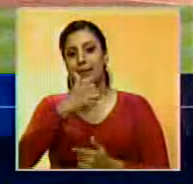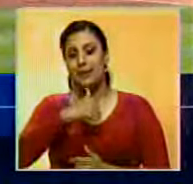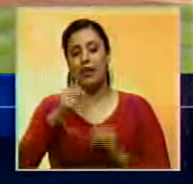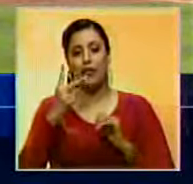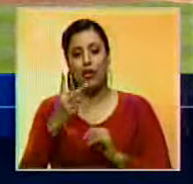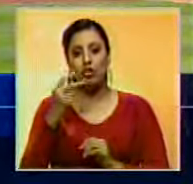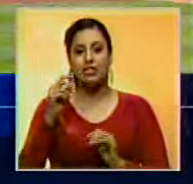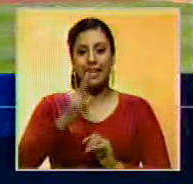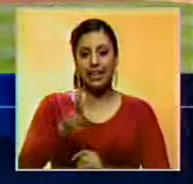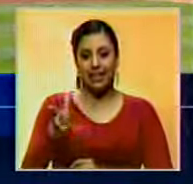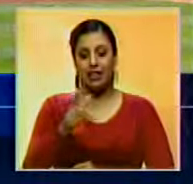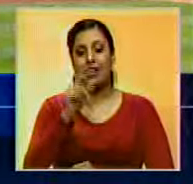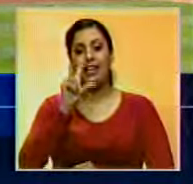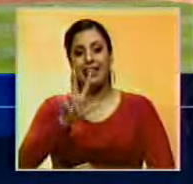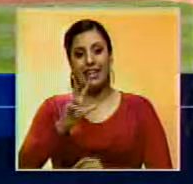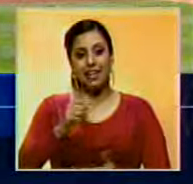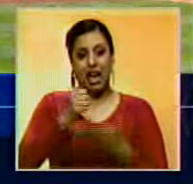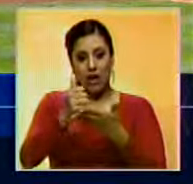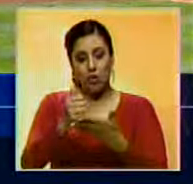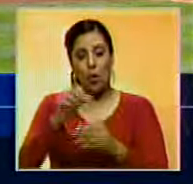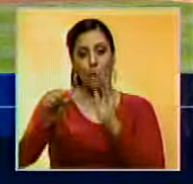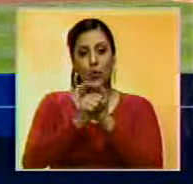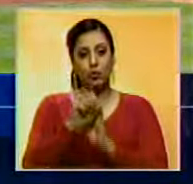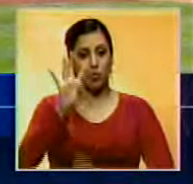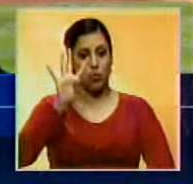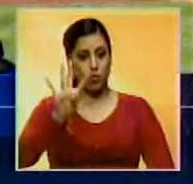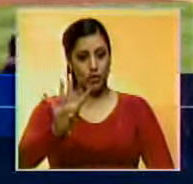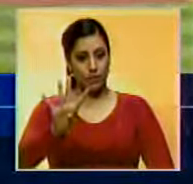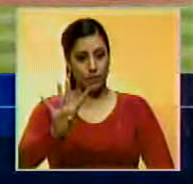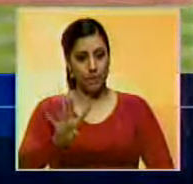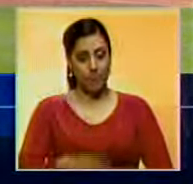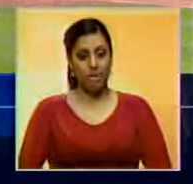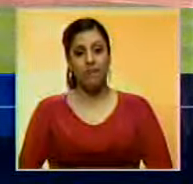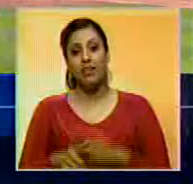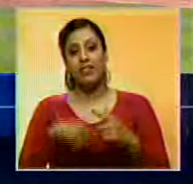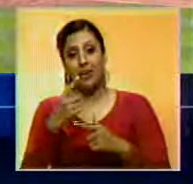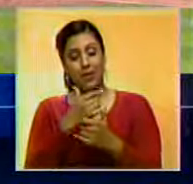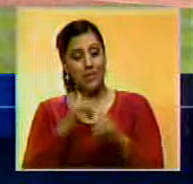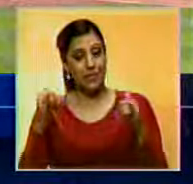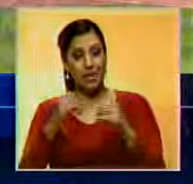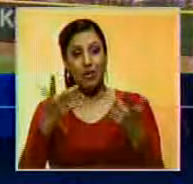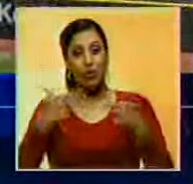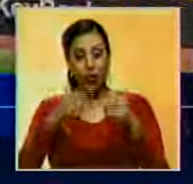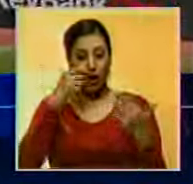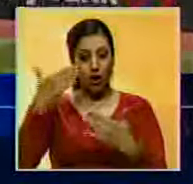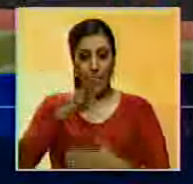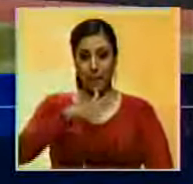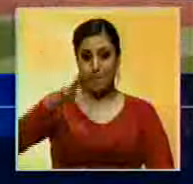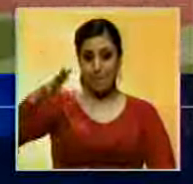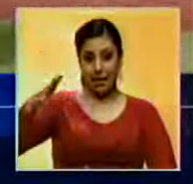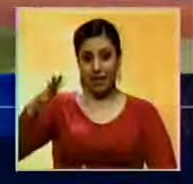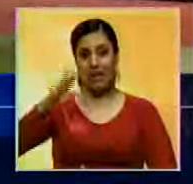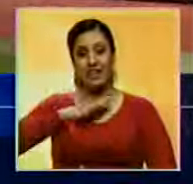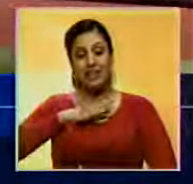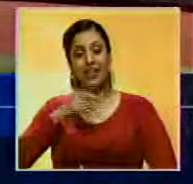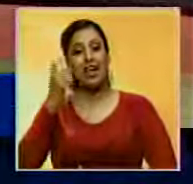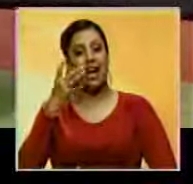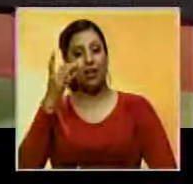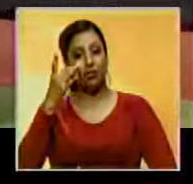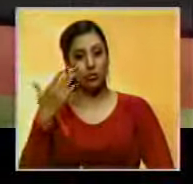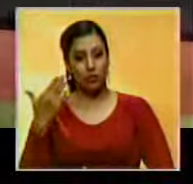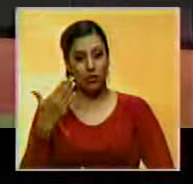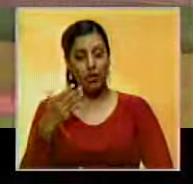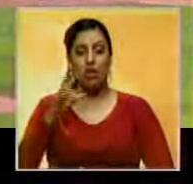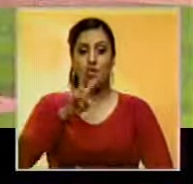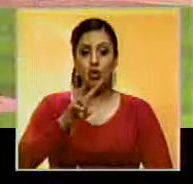apenas 2 hits, otorgó 3 boletos y ponchó a 4 rivales, lo que fue finalmente una victoria para los marineros de Seattle sobre los océanos. Zulejos de